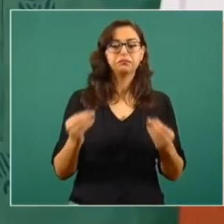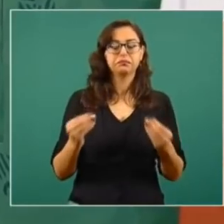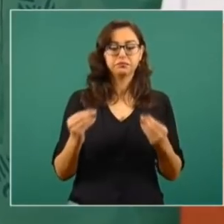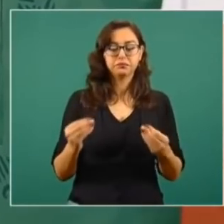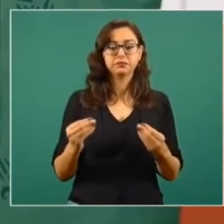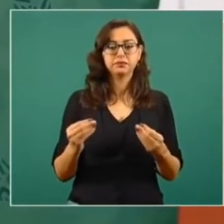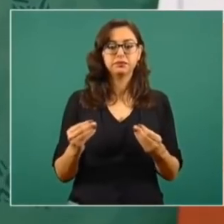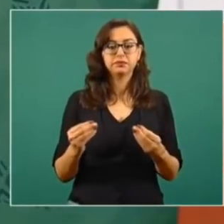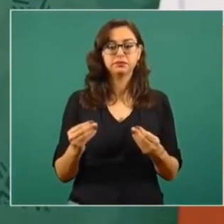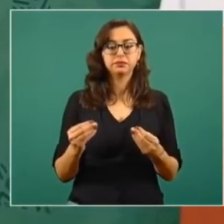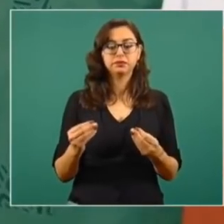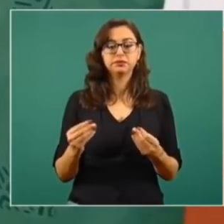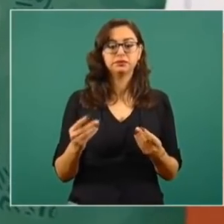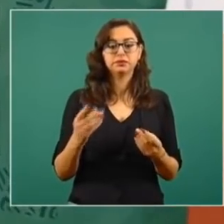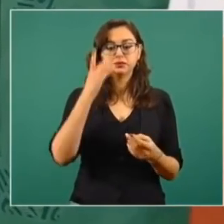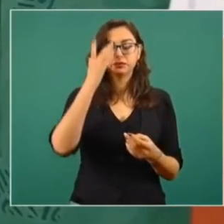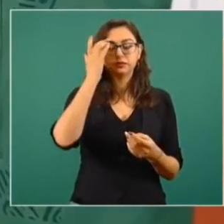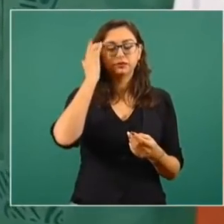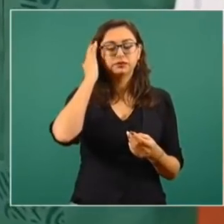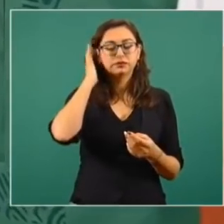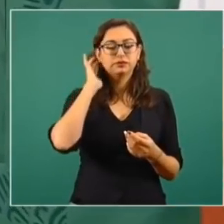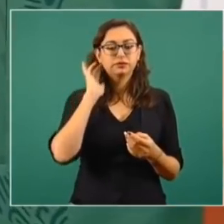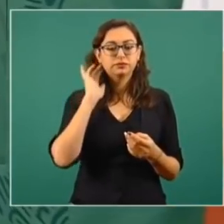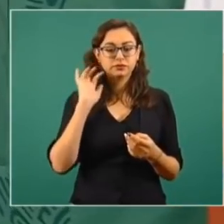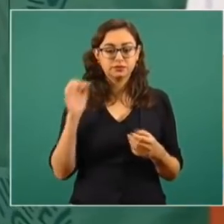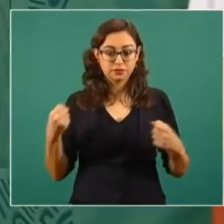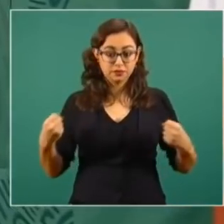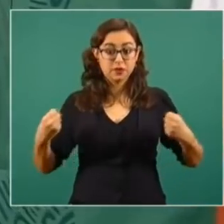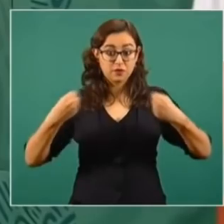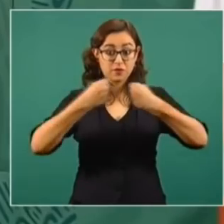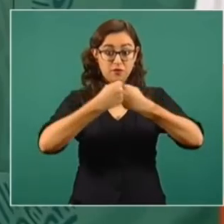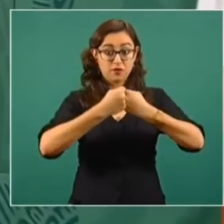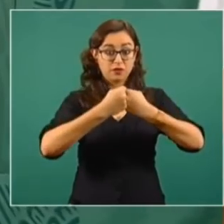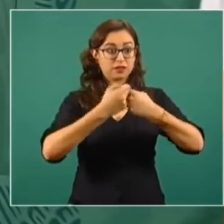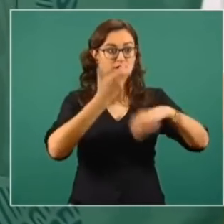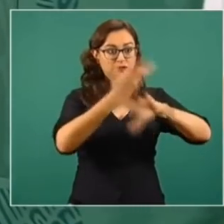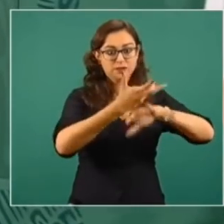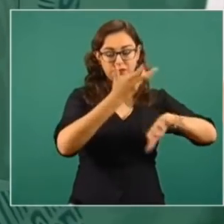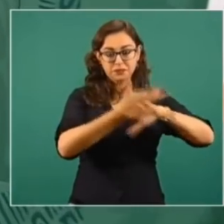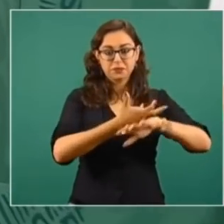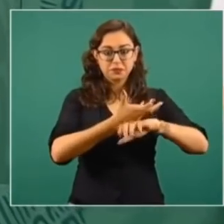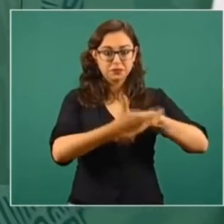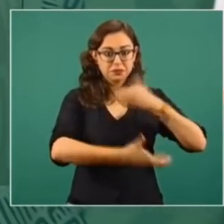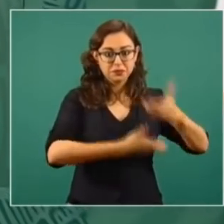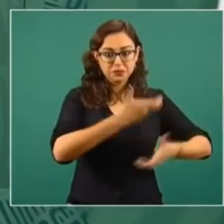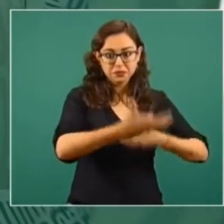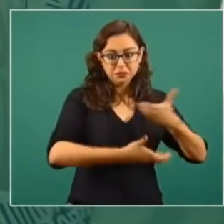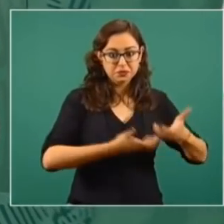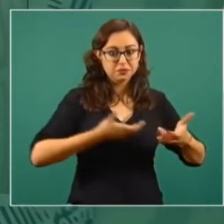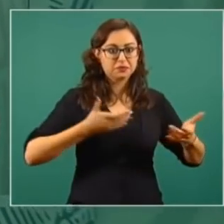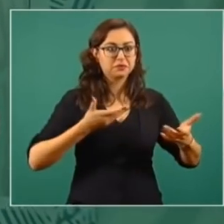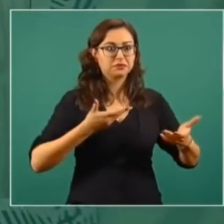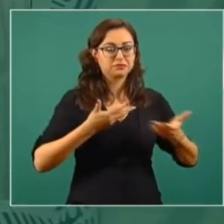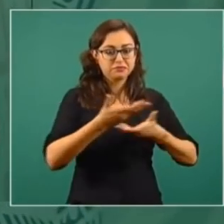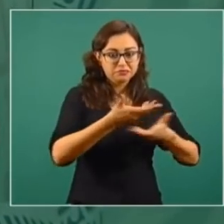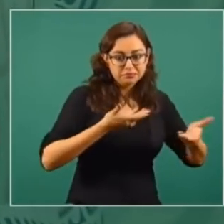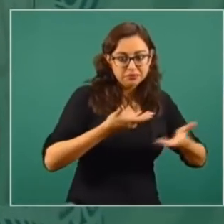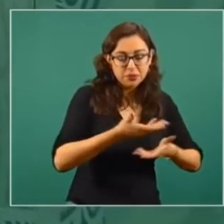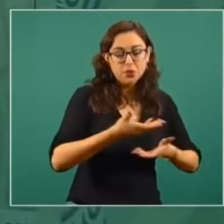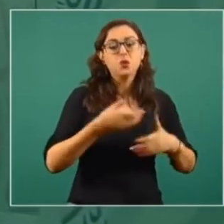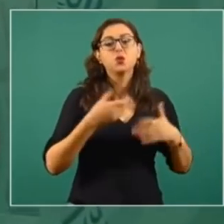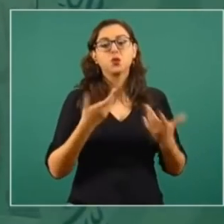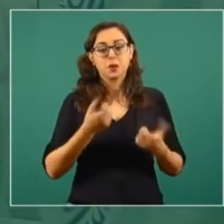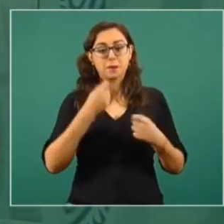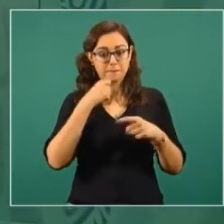por nuestra frontera con Estados Unidos y nuestra